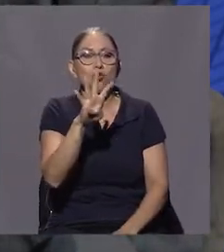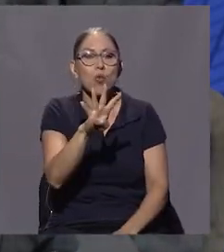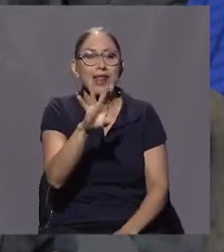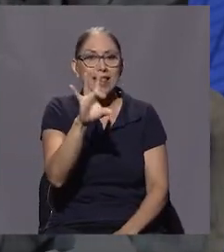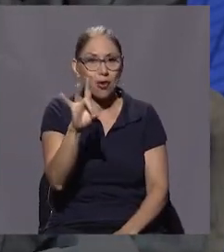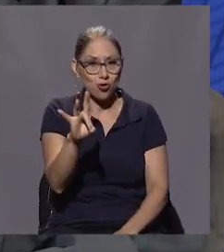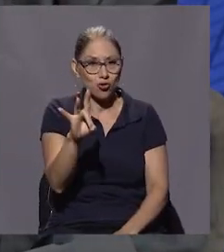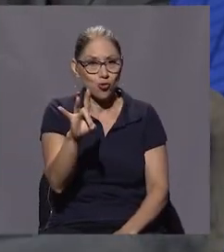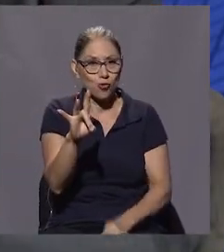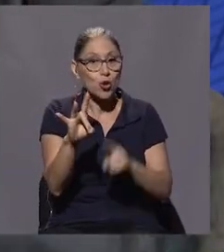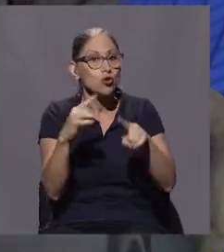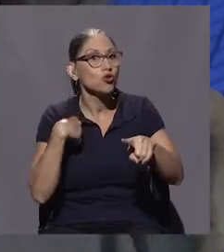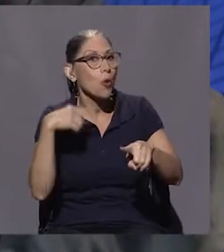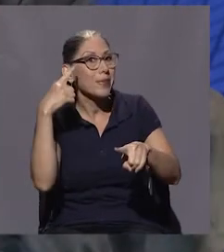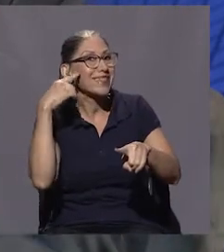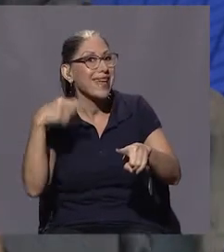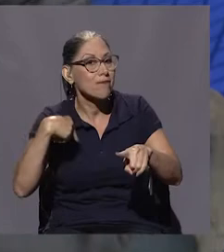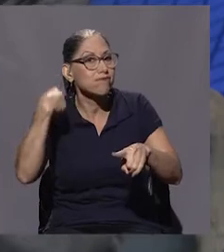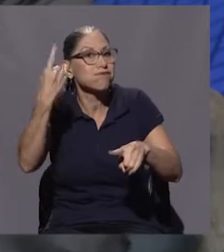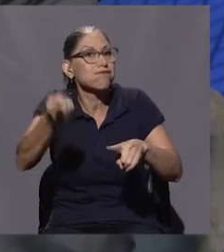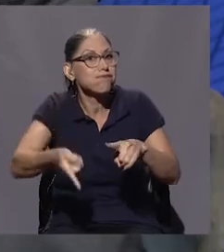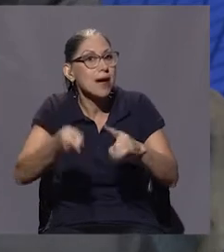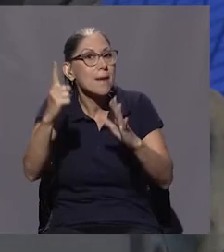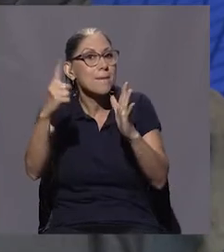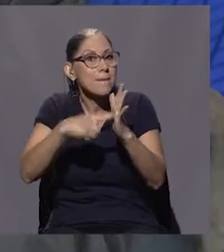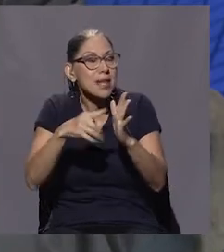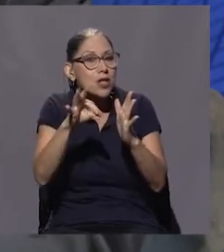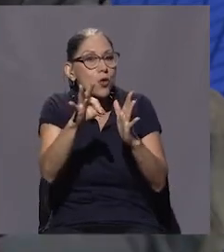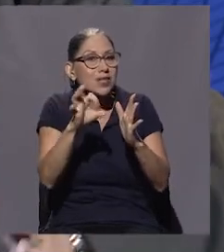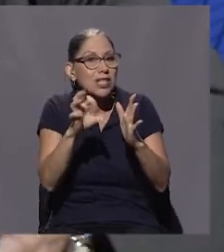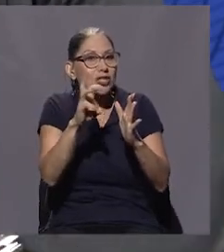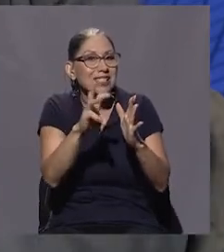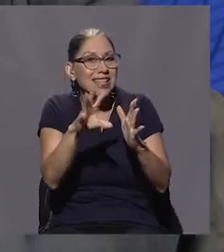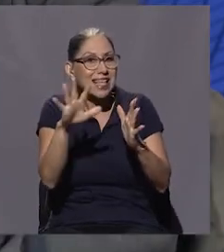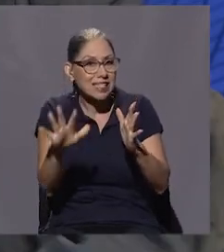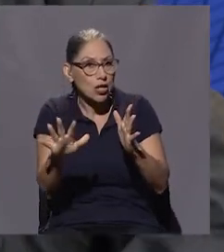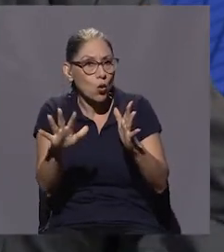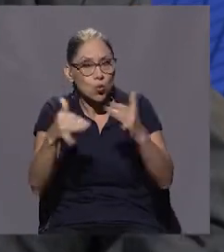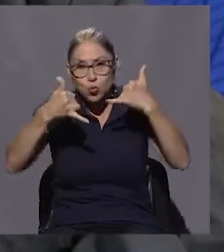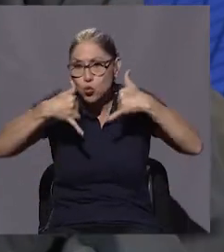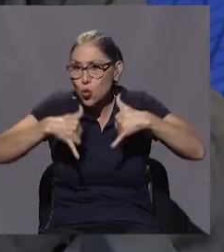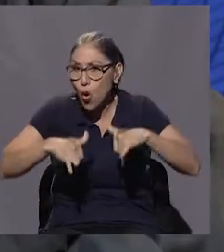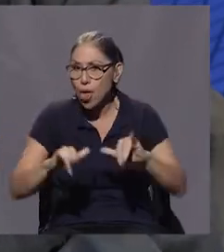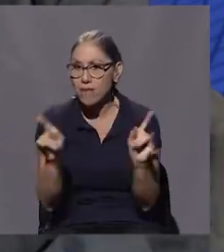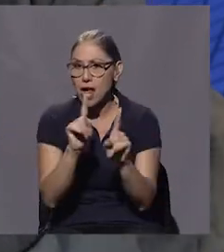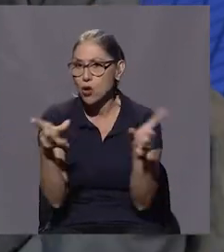1965, que todavía no habían transcurrido ni 20 años del 48.